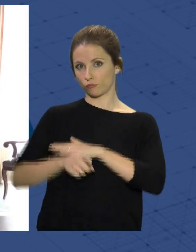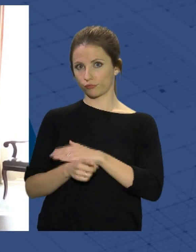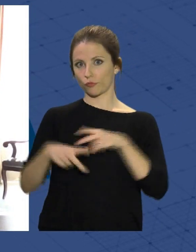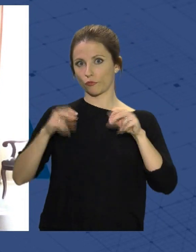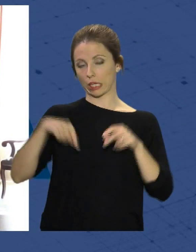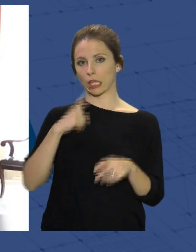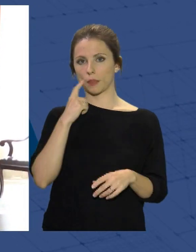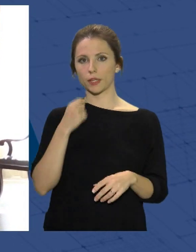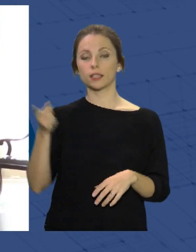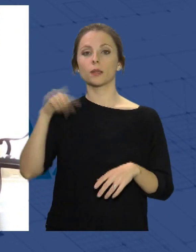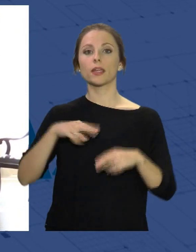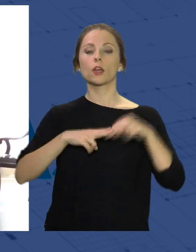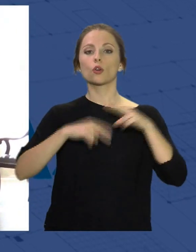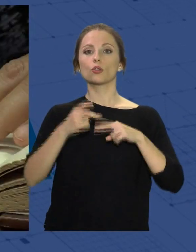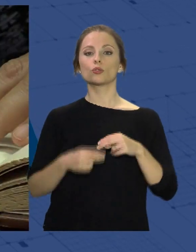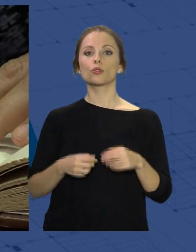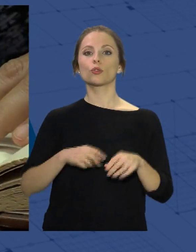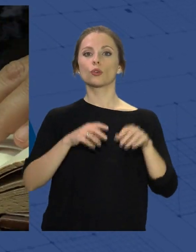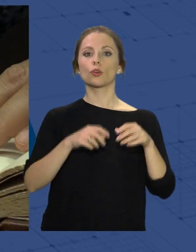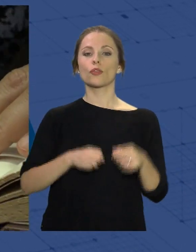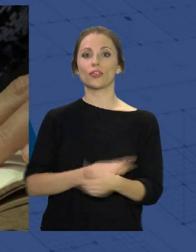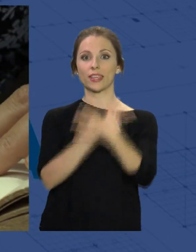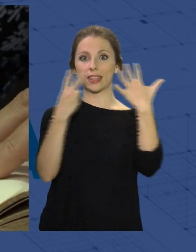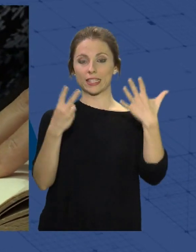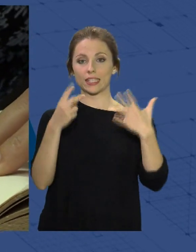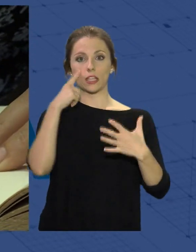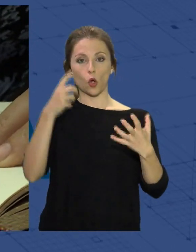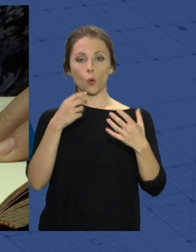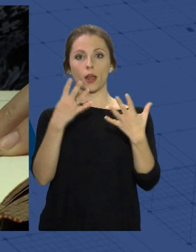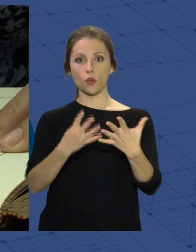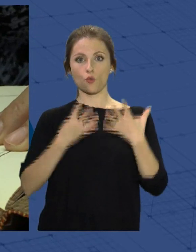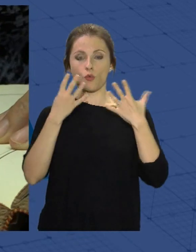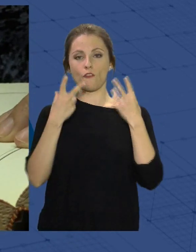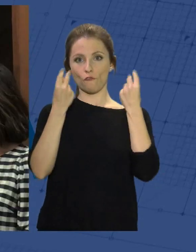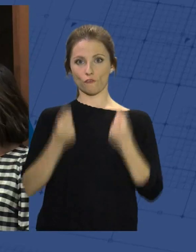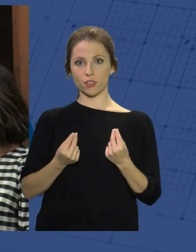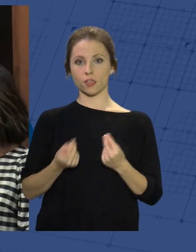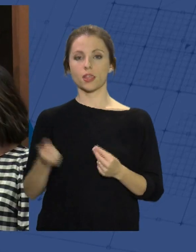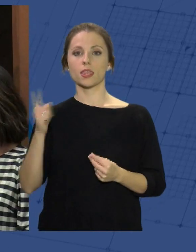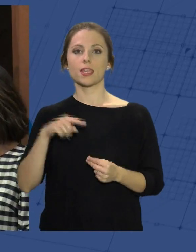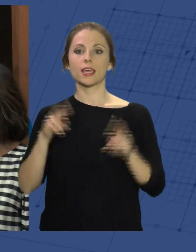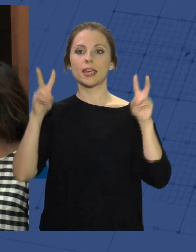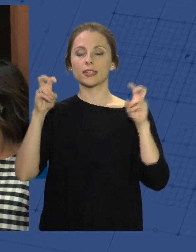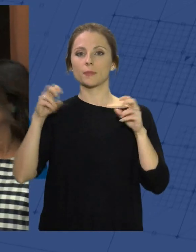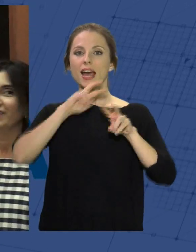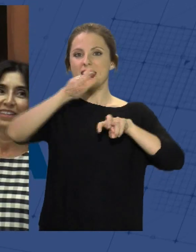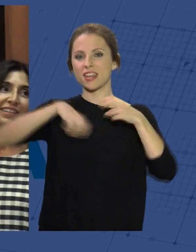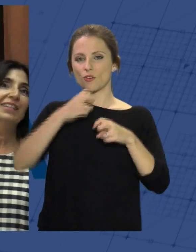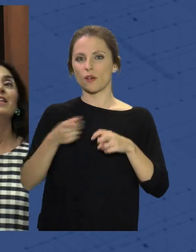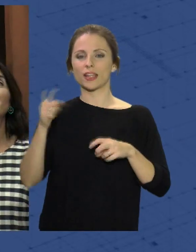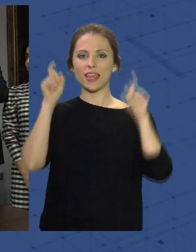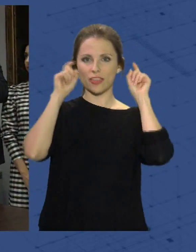construcción nueve de las 17 obras del Programa de Bioclimatización y Energías Renovables de Centros Educativos Públicos,